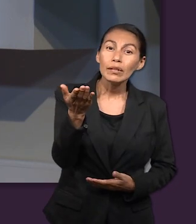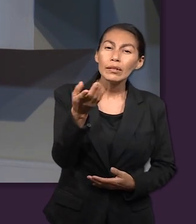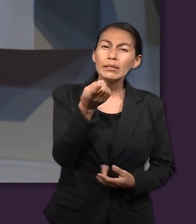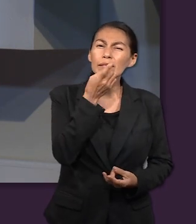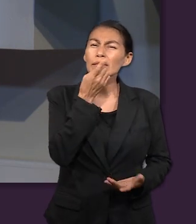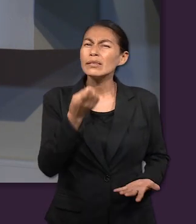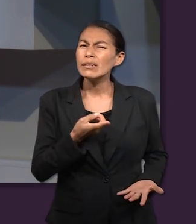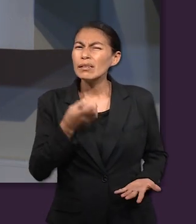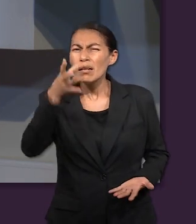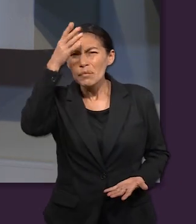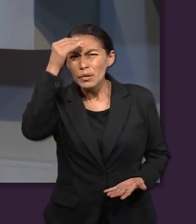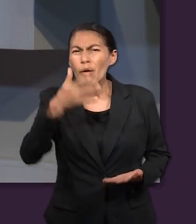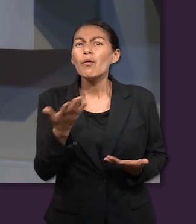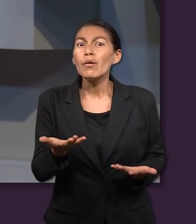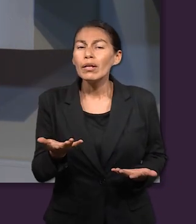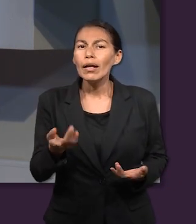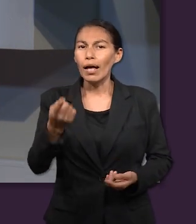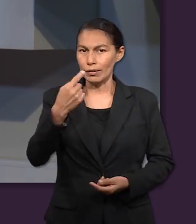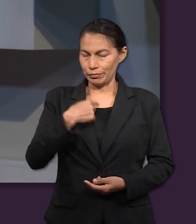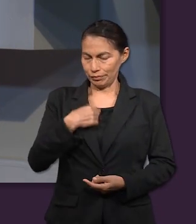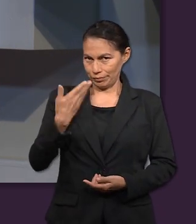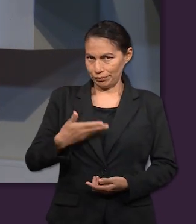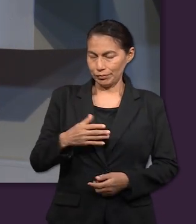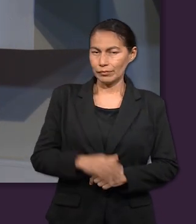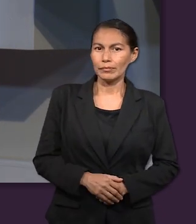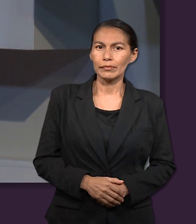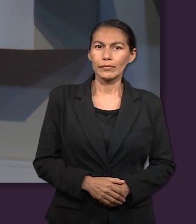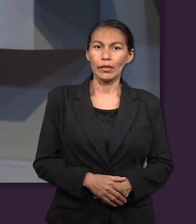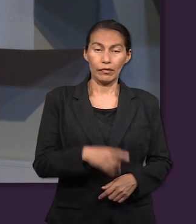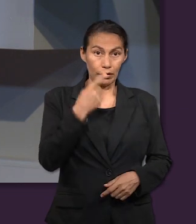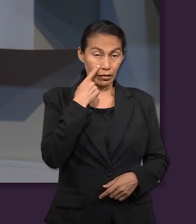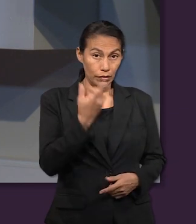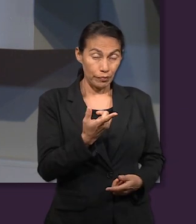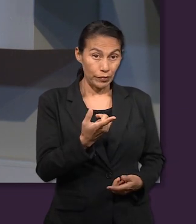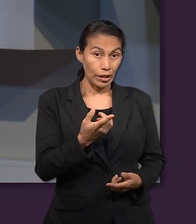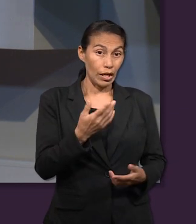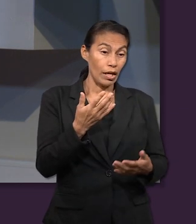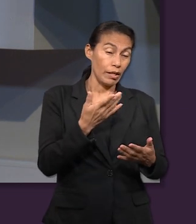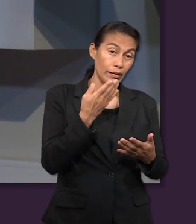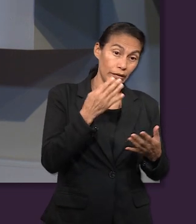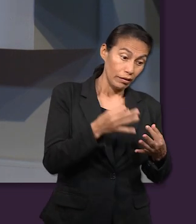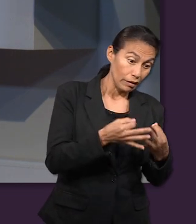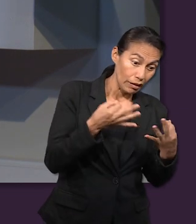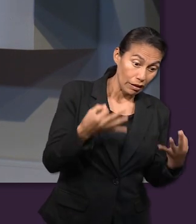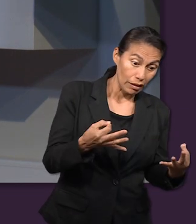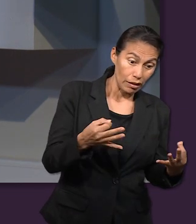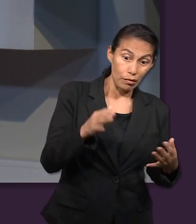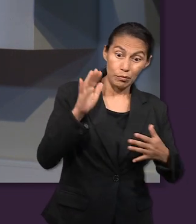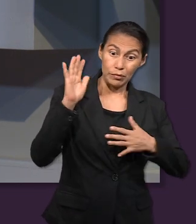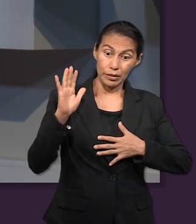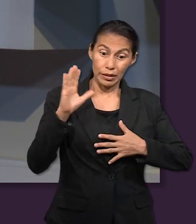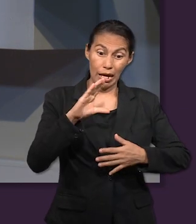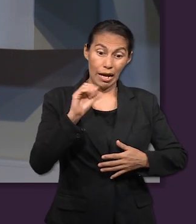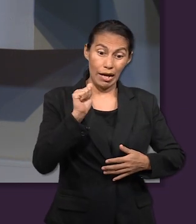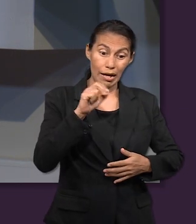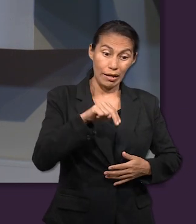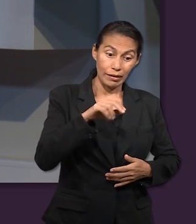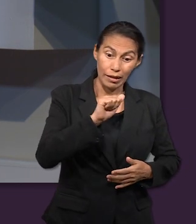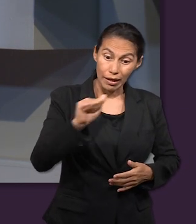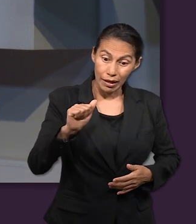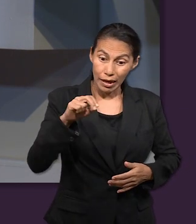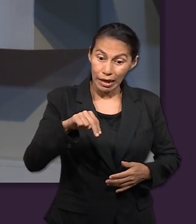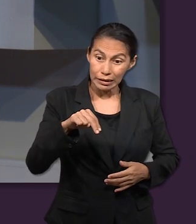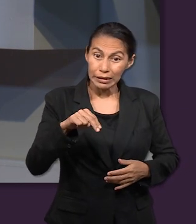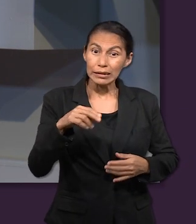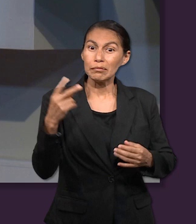se quedan? ¿Cuál es su enseñanza? La mía es la siguiente. En última instancia, la esperanza de la tierra prometida, Canaán, es